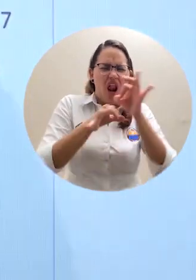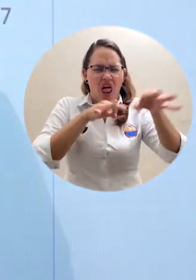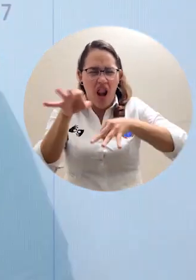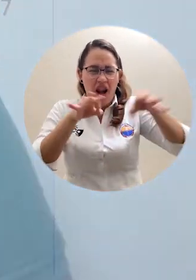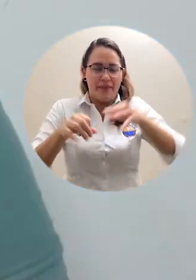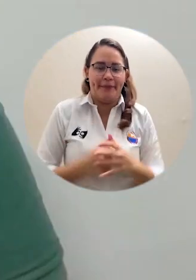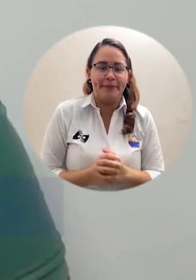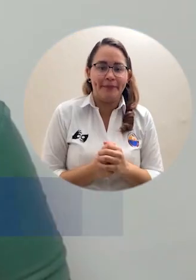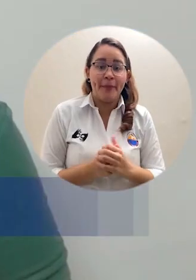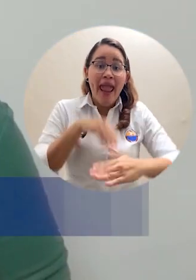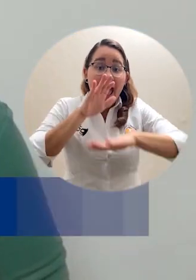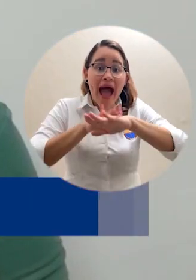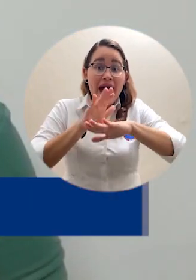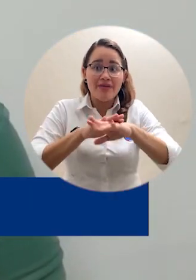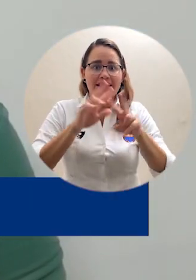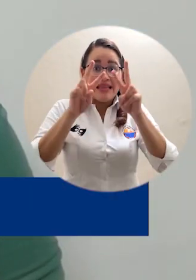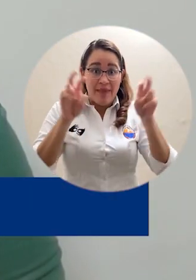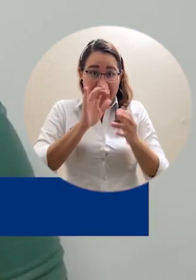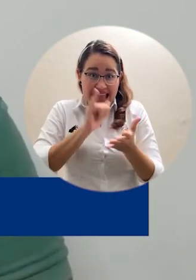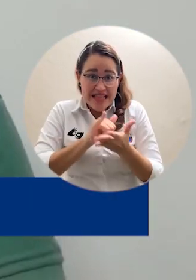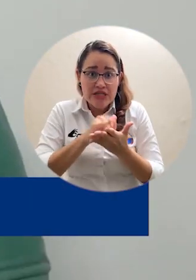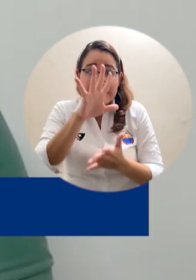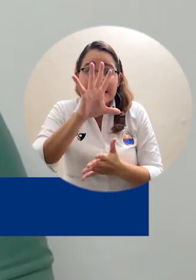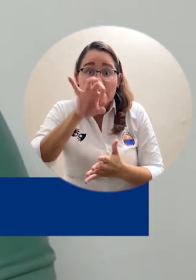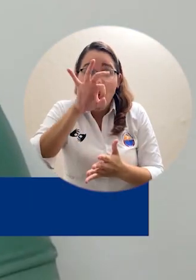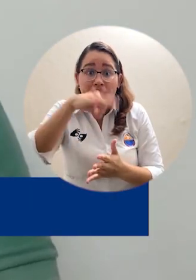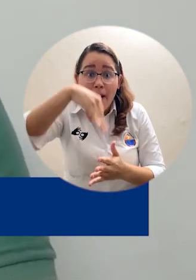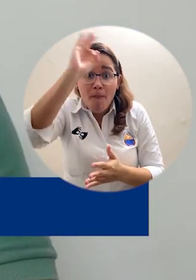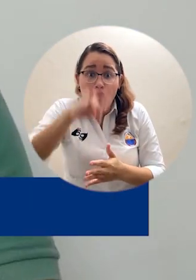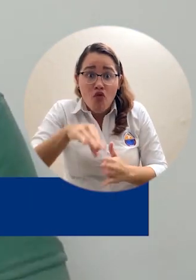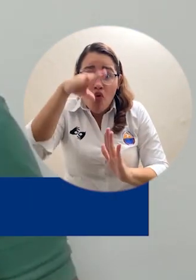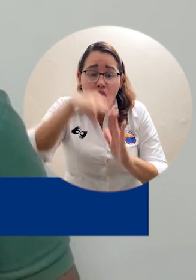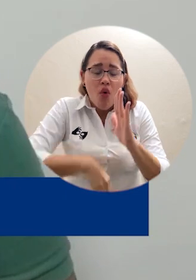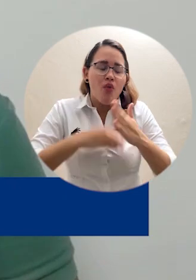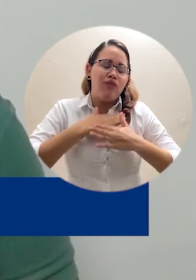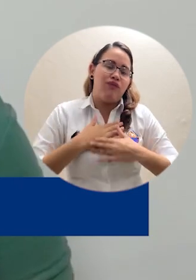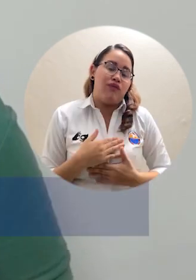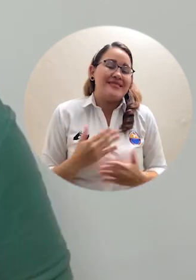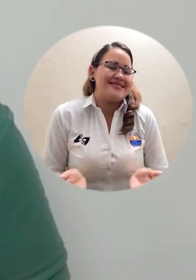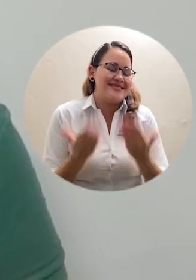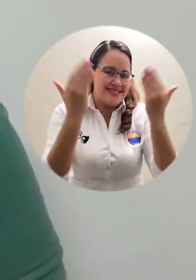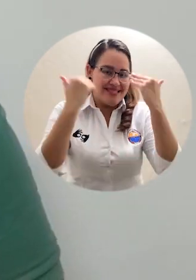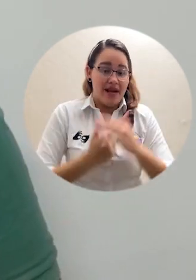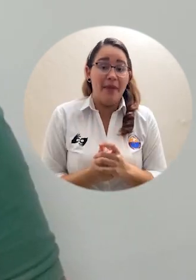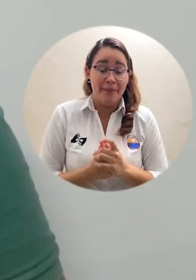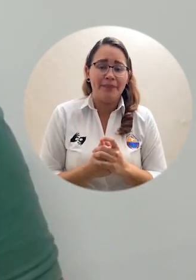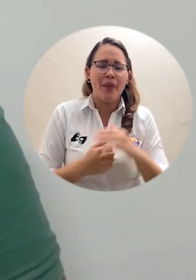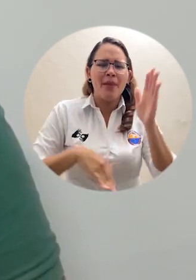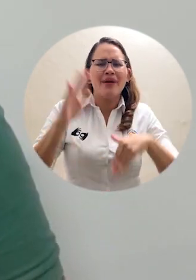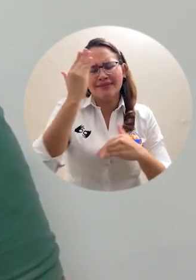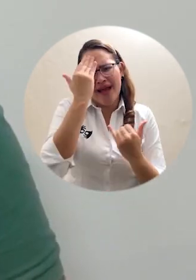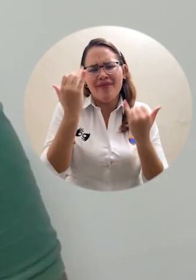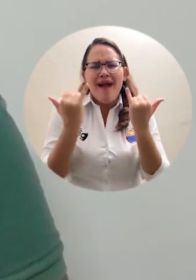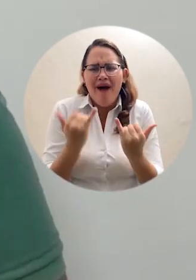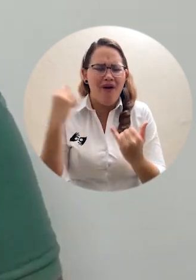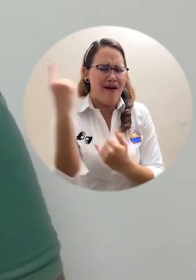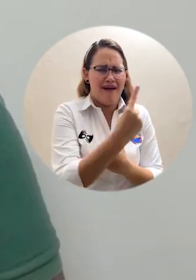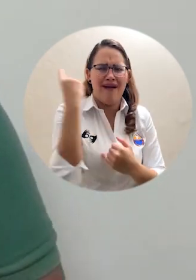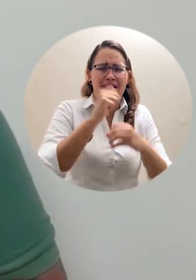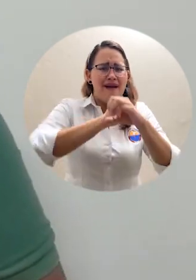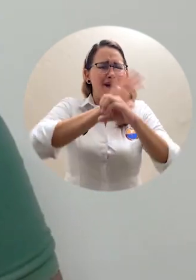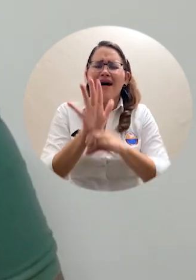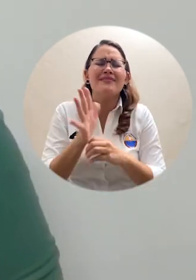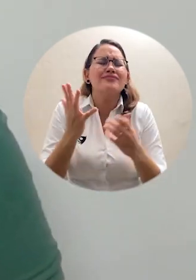que se inicia con un 50% de descuentos, busca que por medio de la emergencia que se está viviendo en el país, los